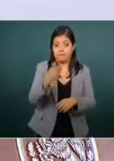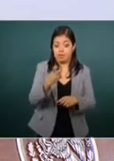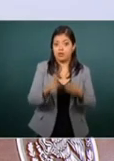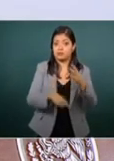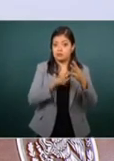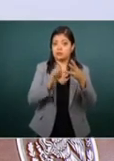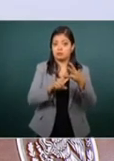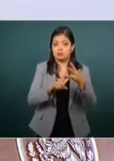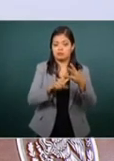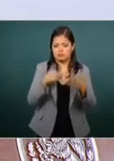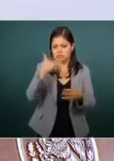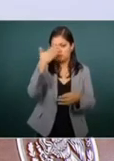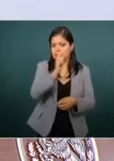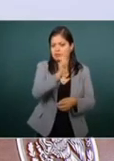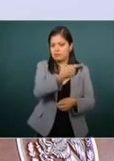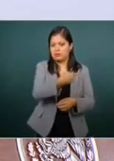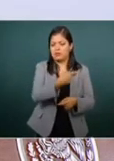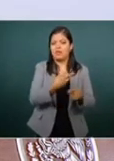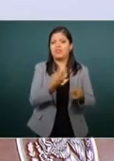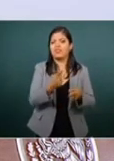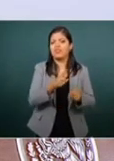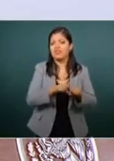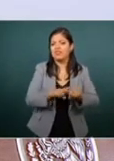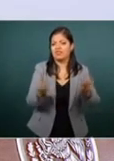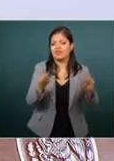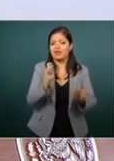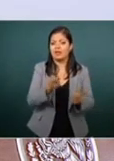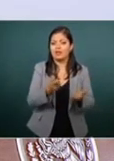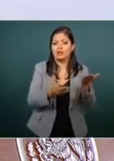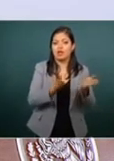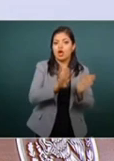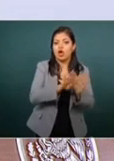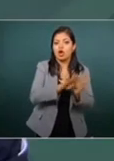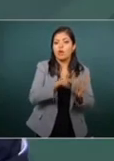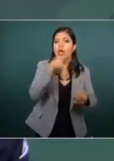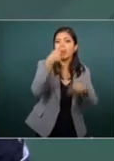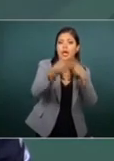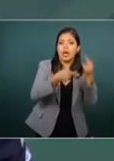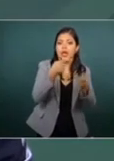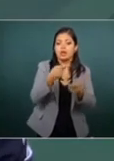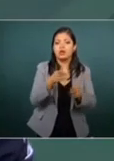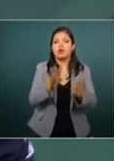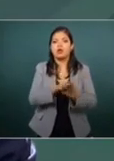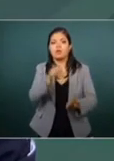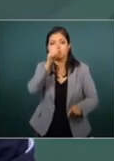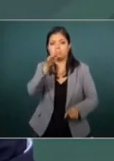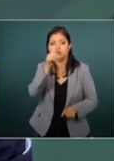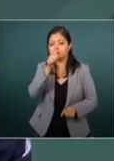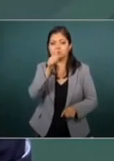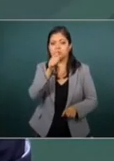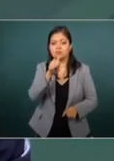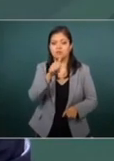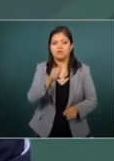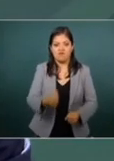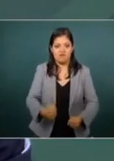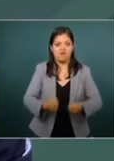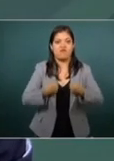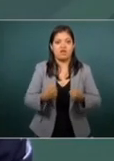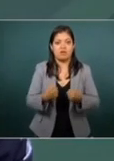porque sé que podemos distinguir la diferencia entre la congruencia y la bravuconería, entre la firmeza y las ganas de pelear.